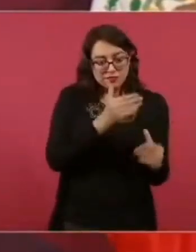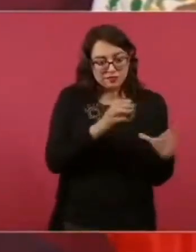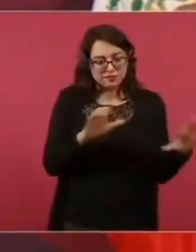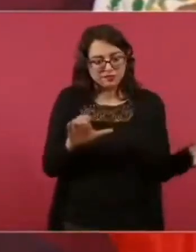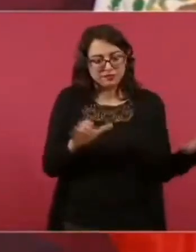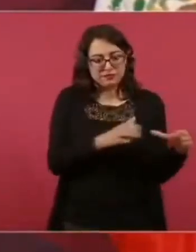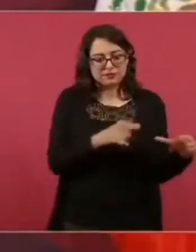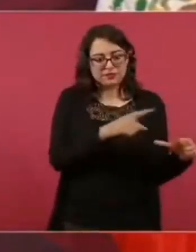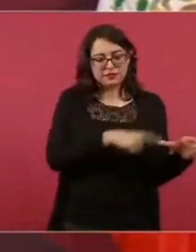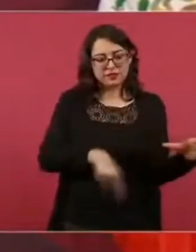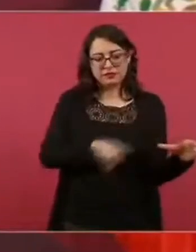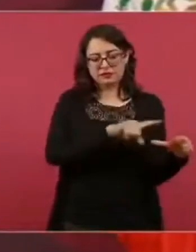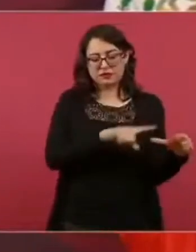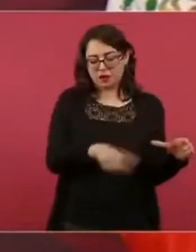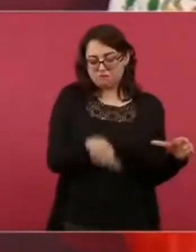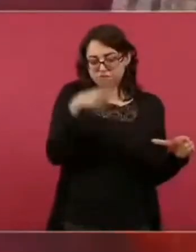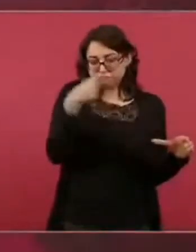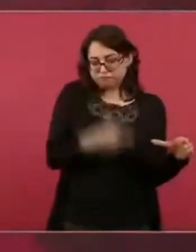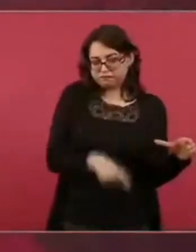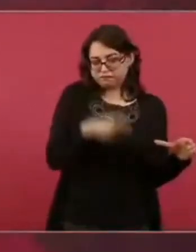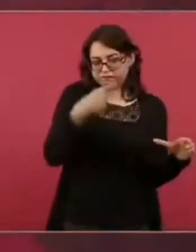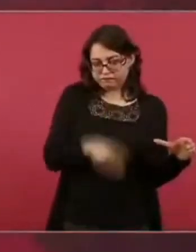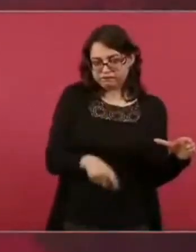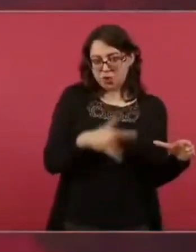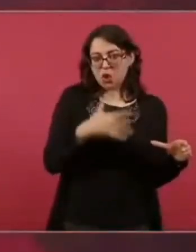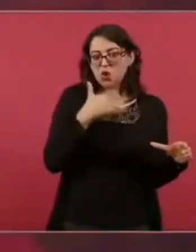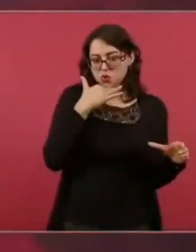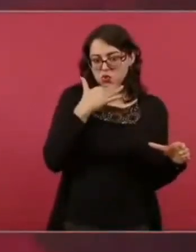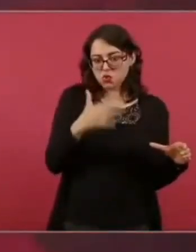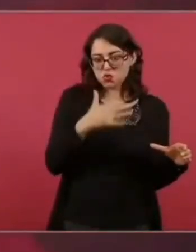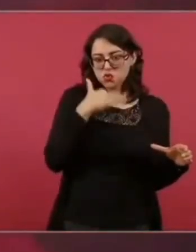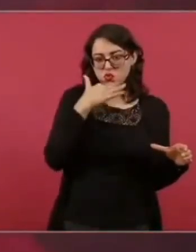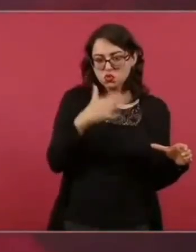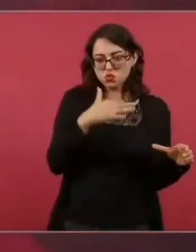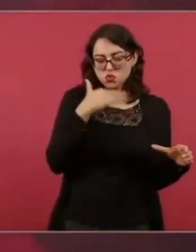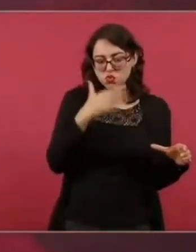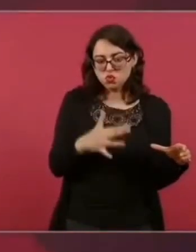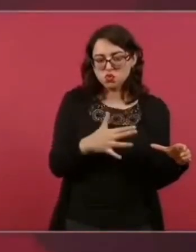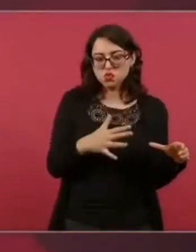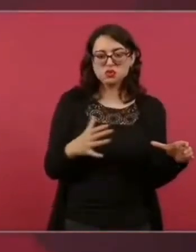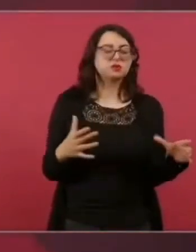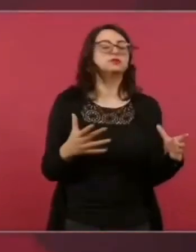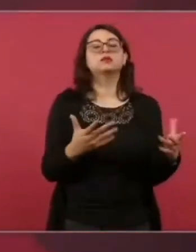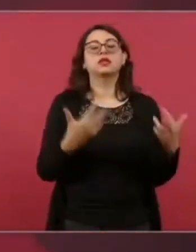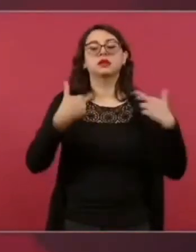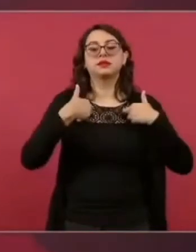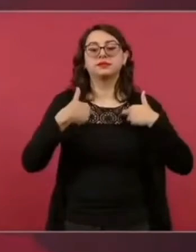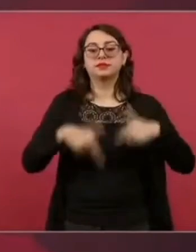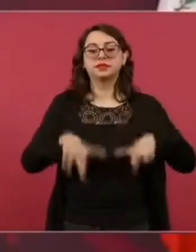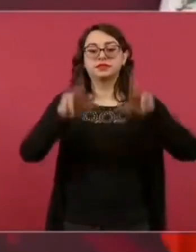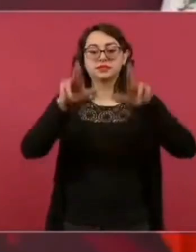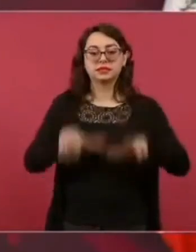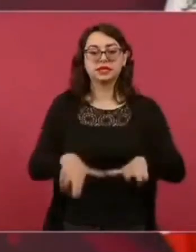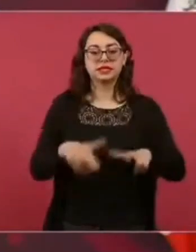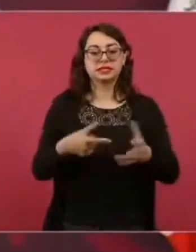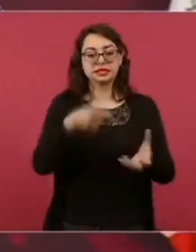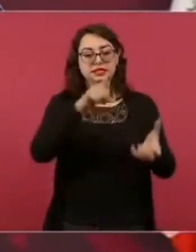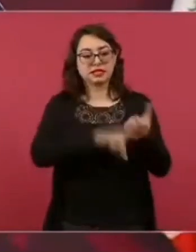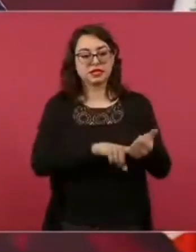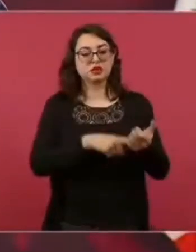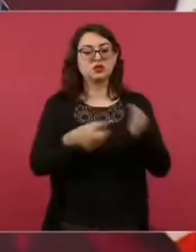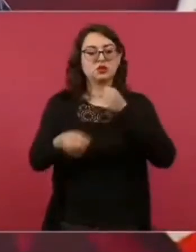la oligarquía corrupta sus voceros sus intelectuales